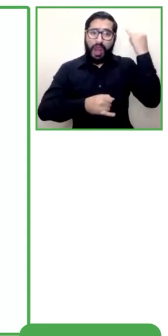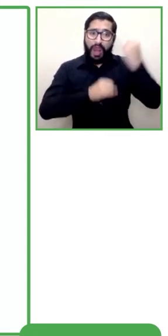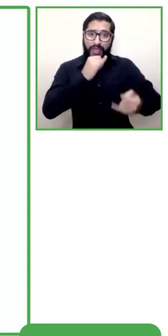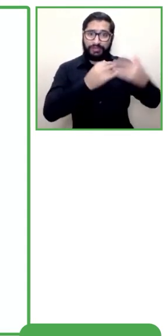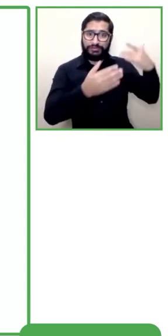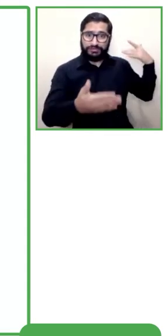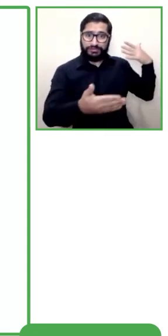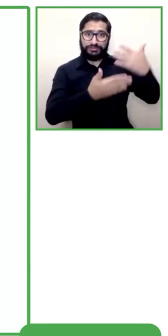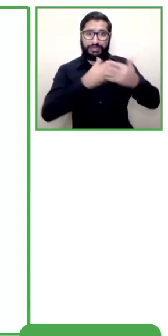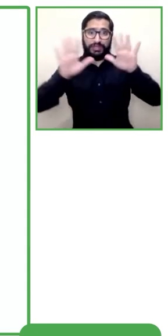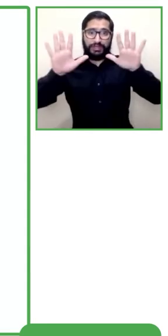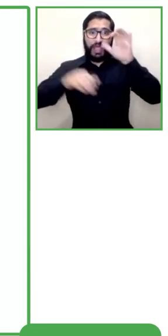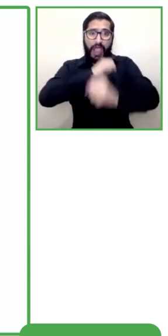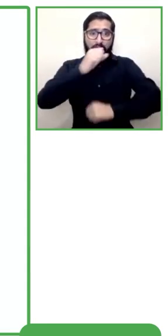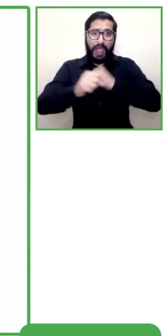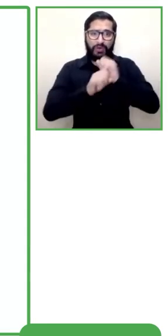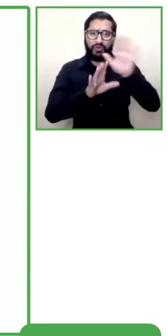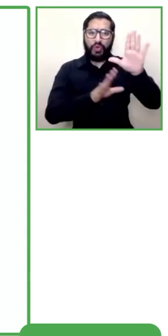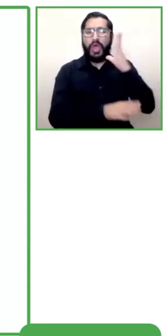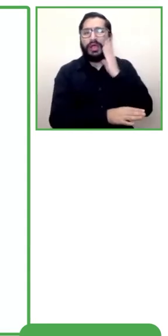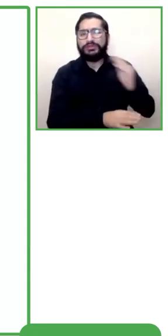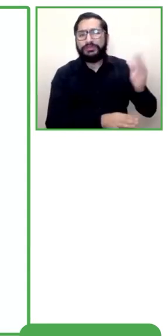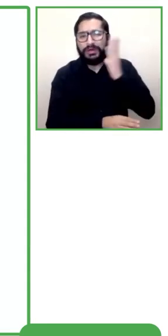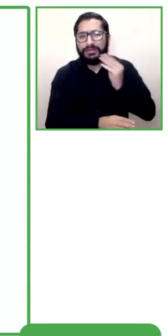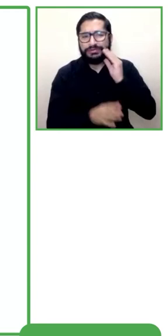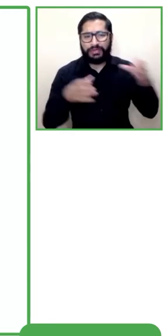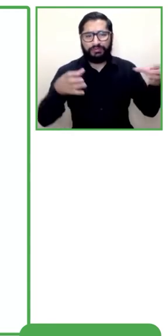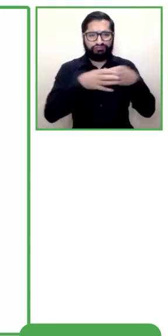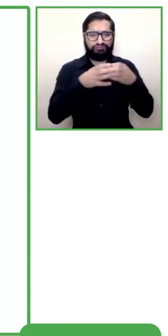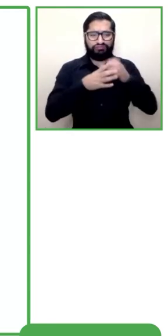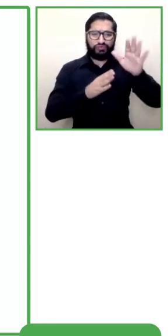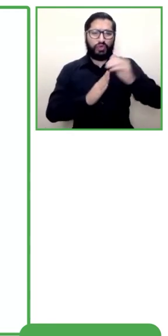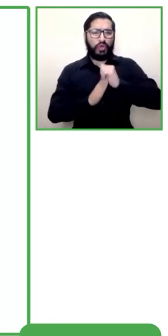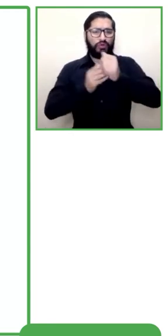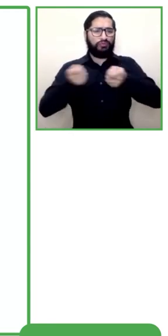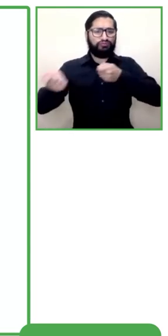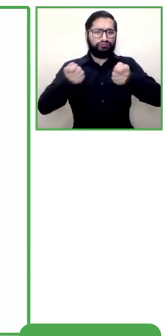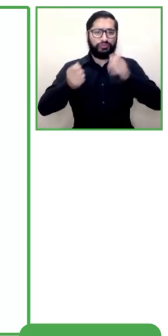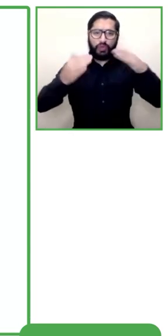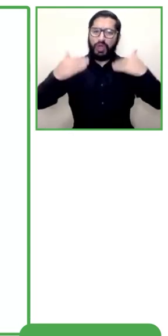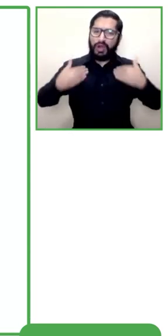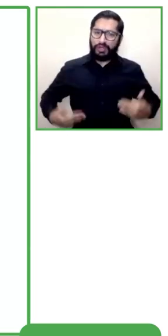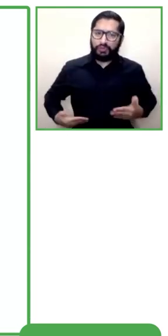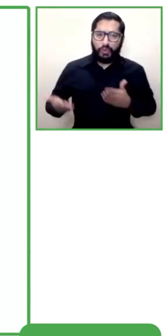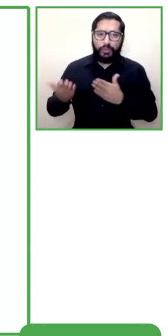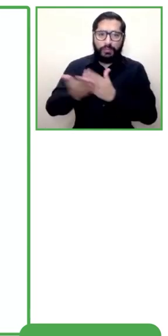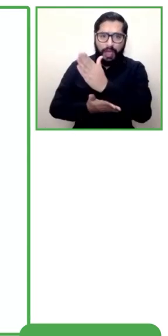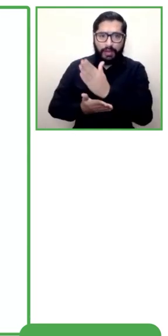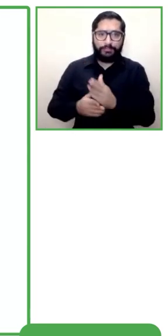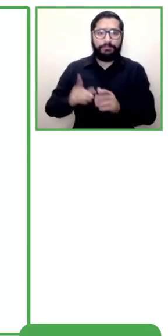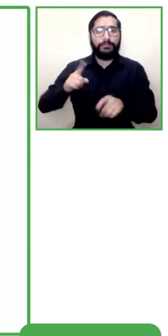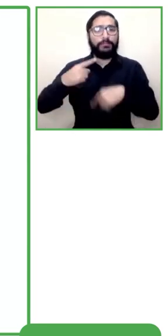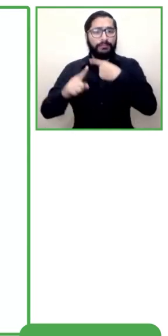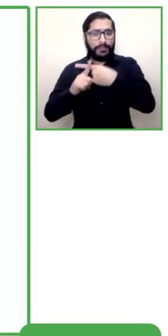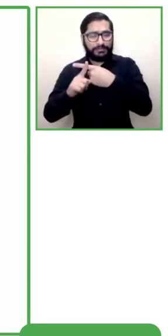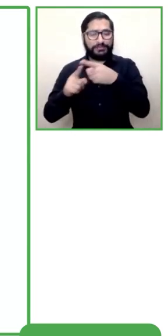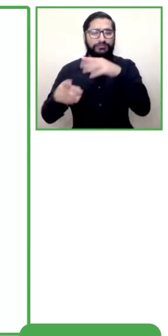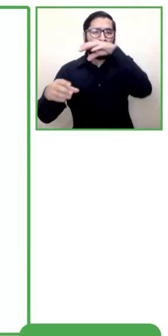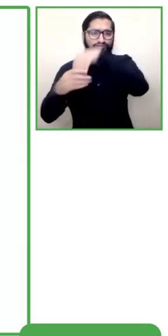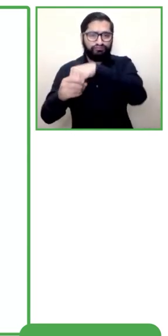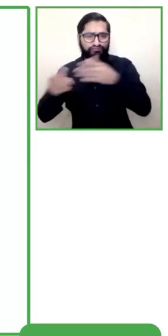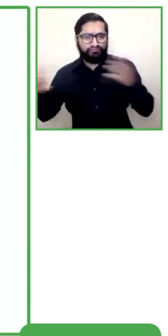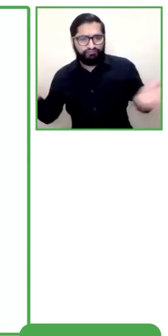de grupos en áreas como liderazgo y derechos humanos. Así como ha participado activamente en la construcción de la política pública y capacidad